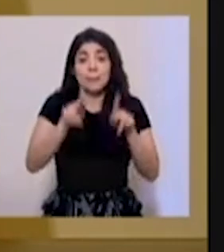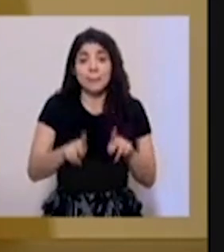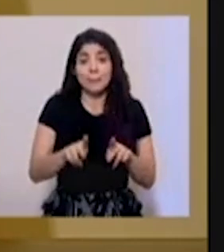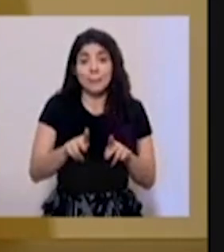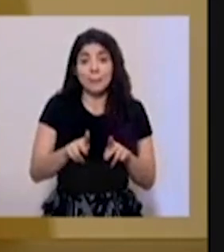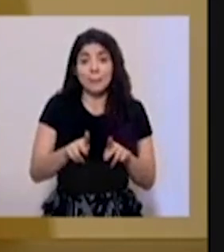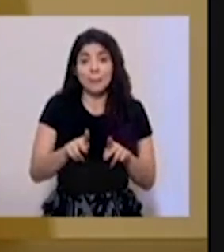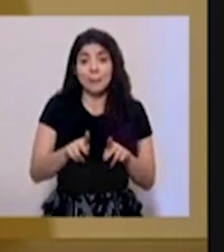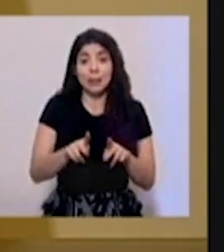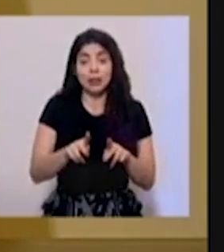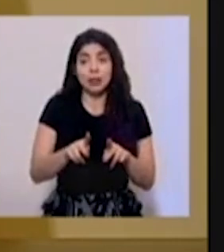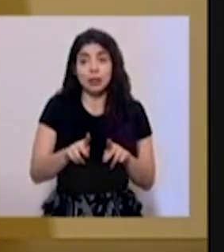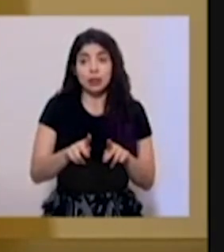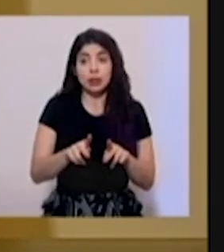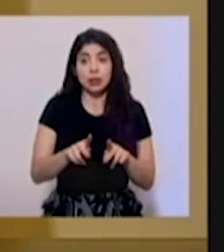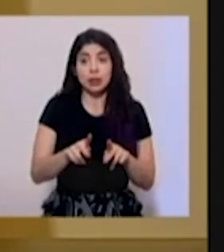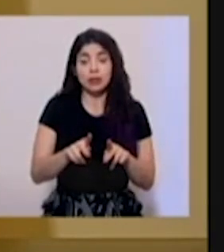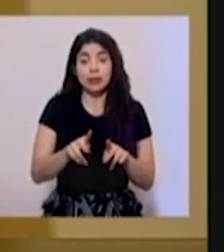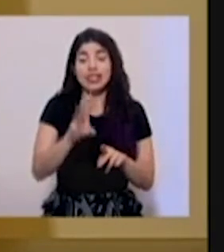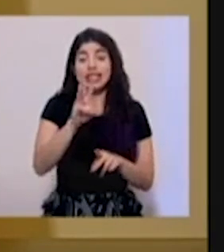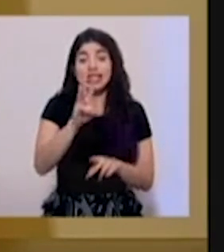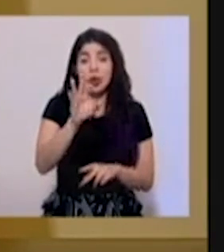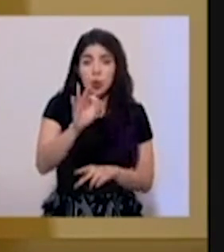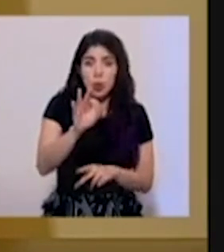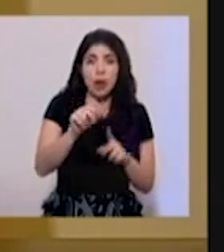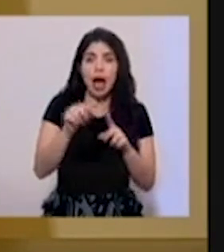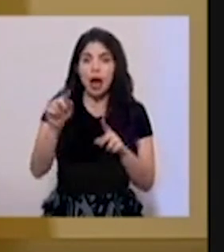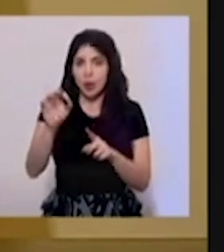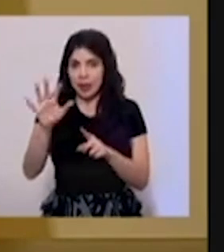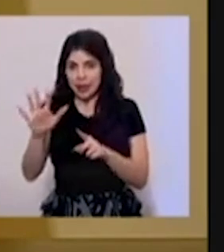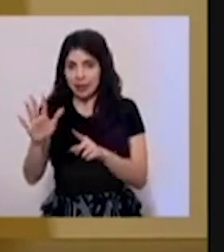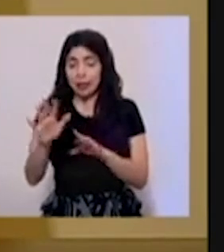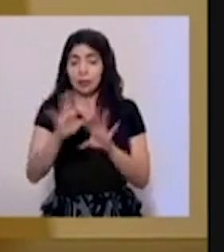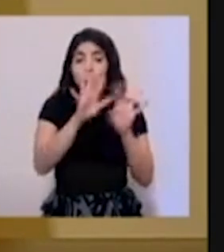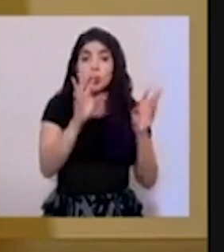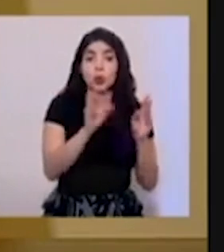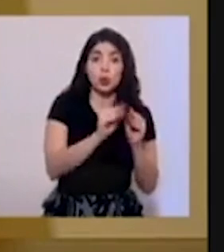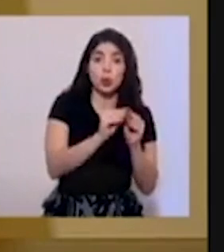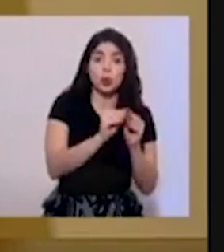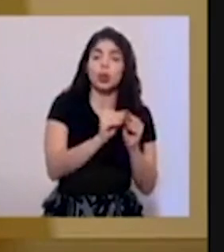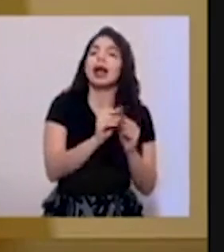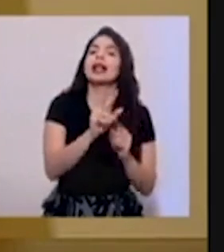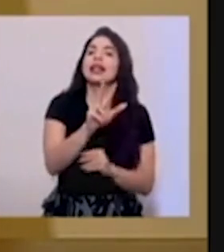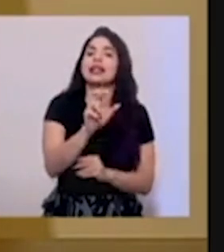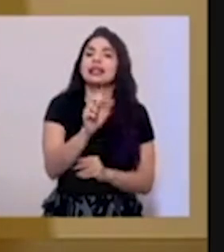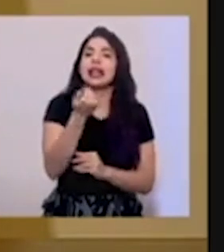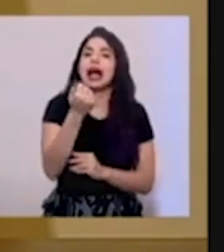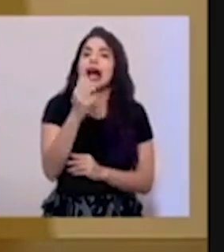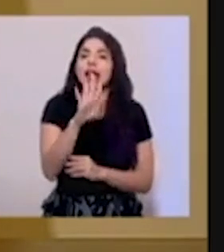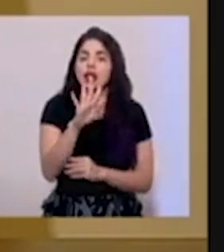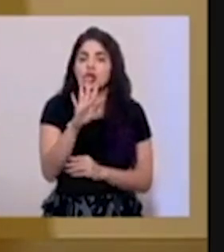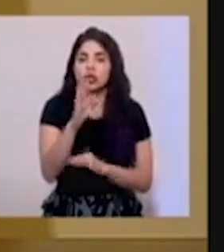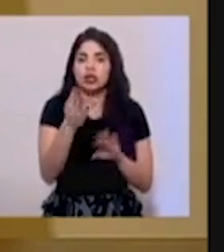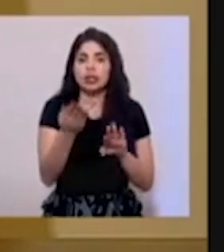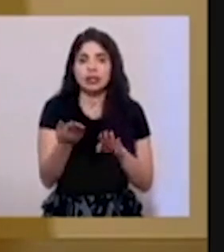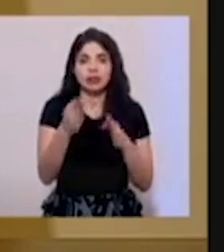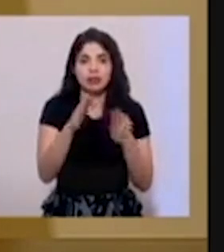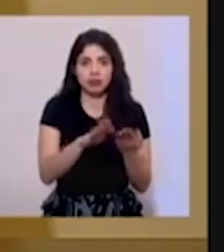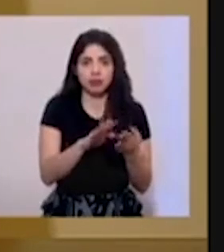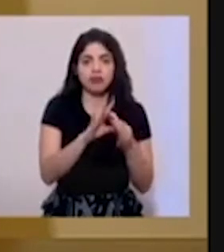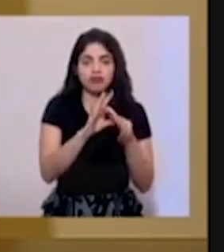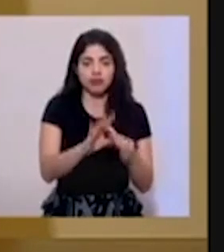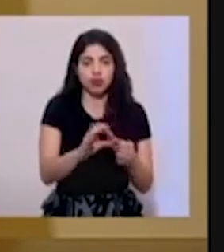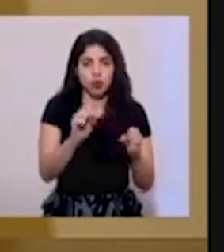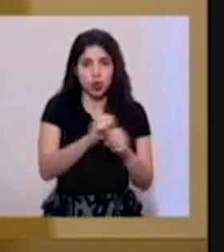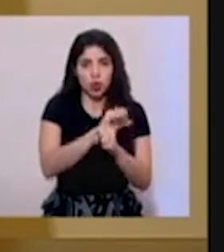69 a 95 años. En total se contabilizan 314 fallecimientos relacionados